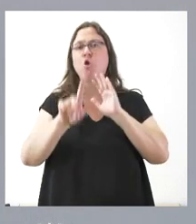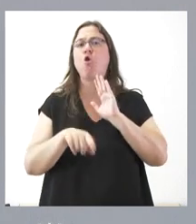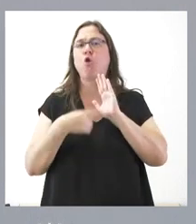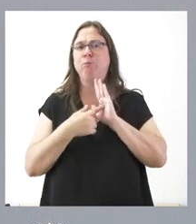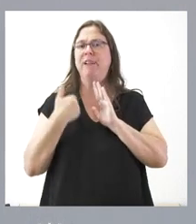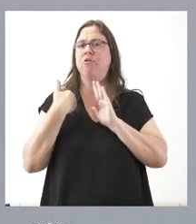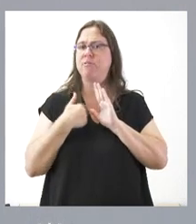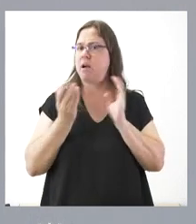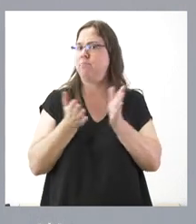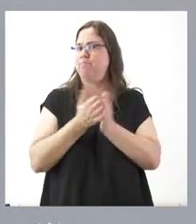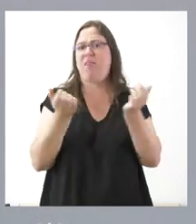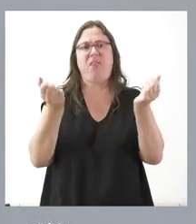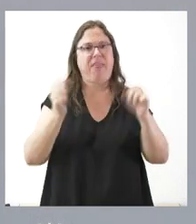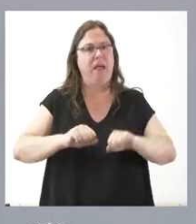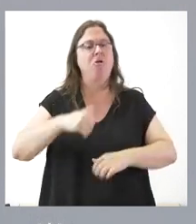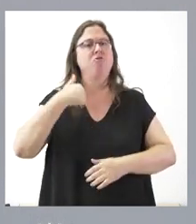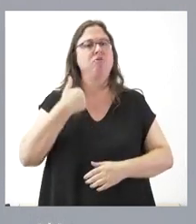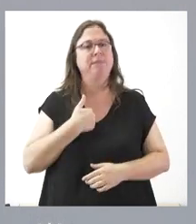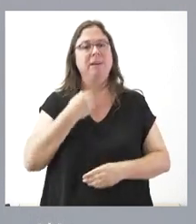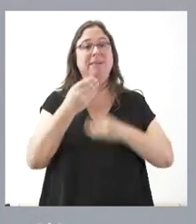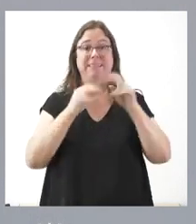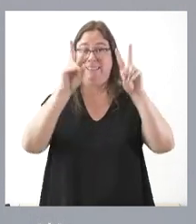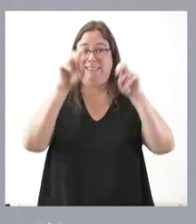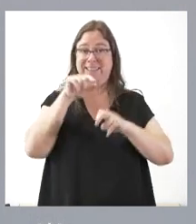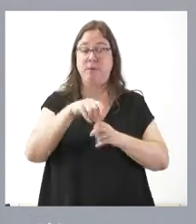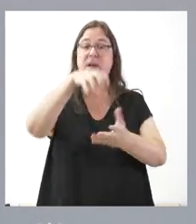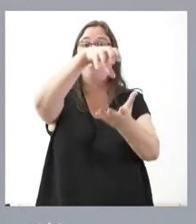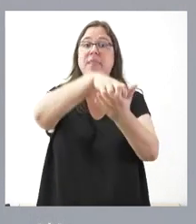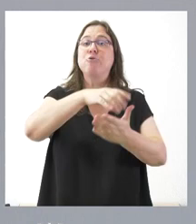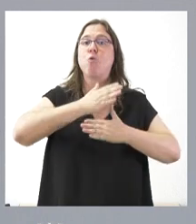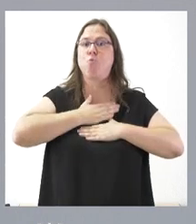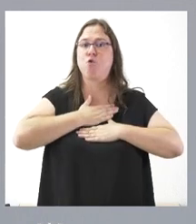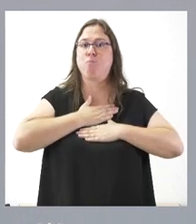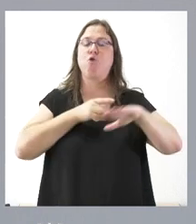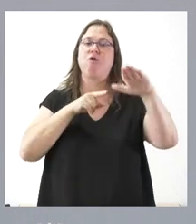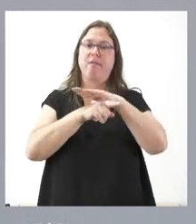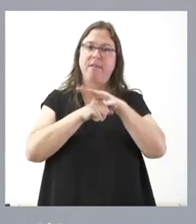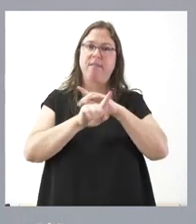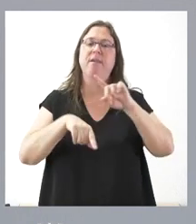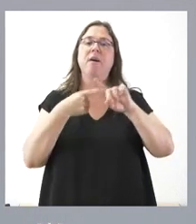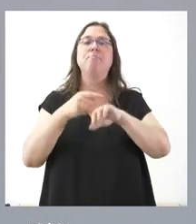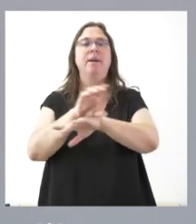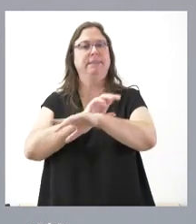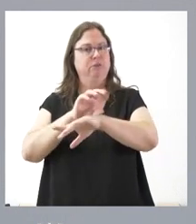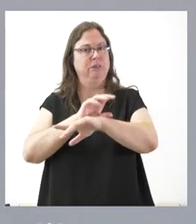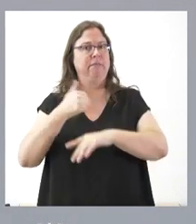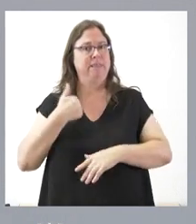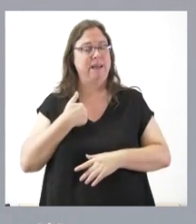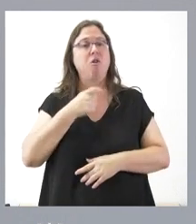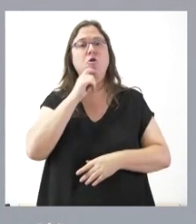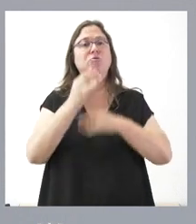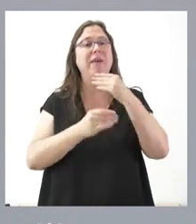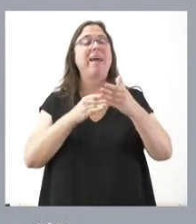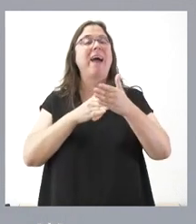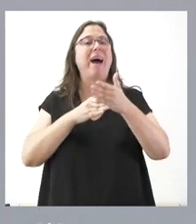cerramos las actuaciones en esta materia en los centros propios de la gerencia y de la consejería mediante la